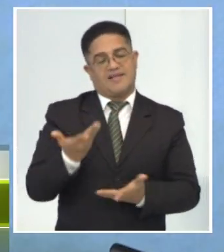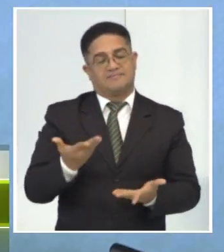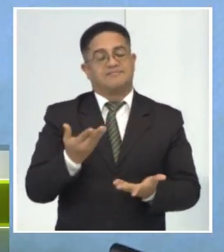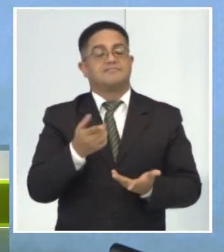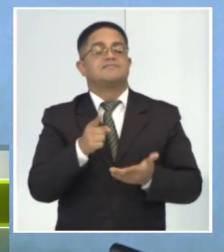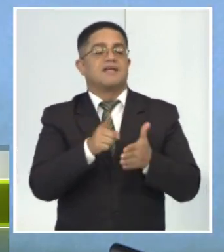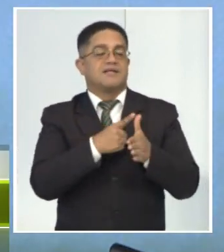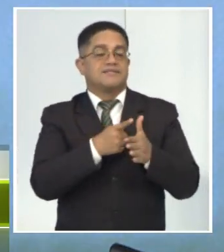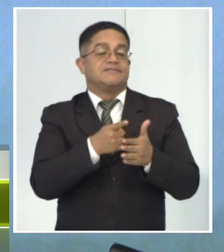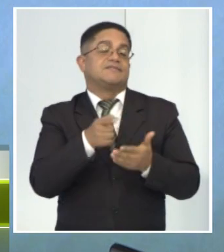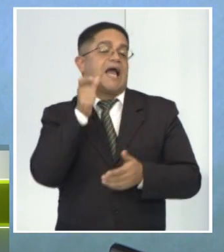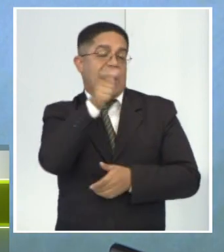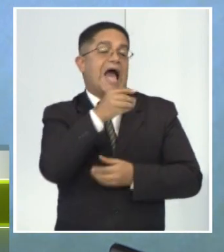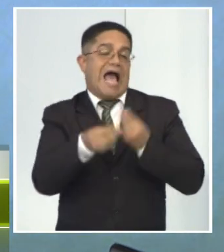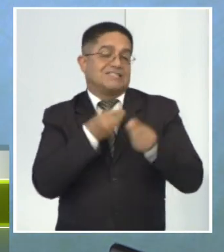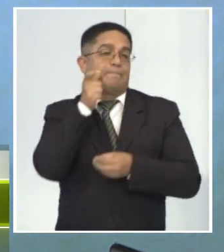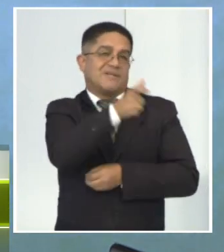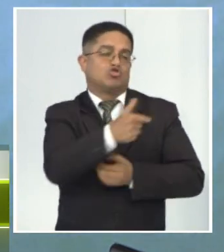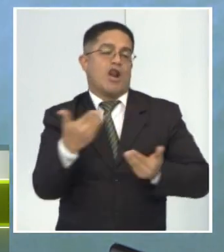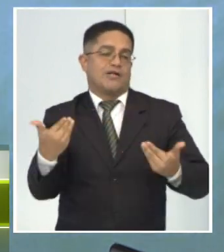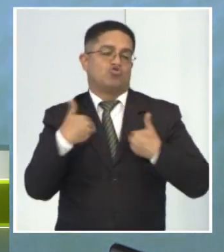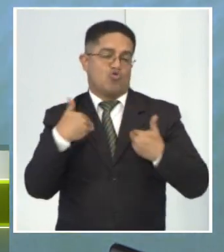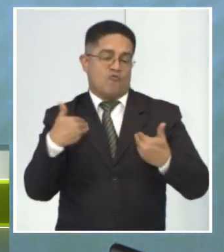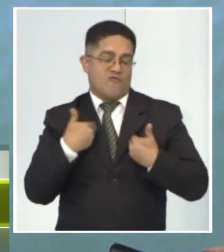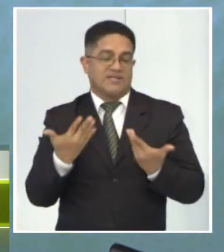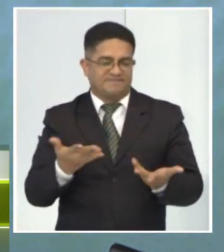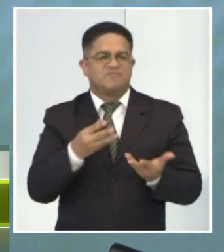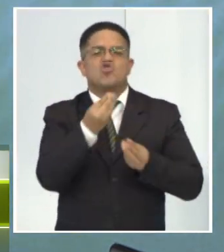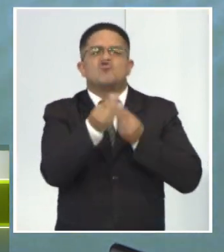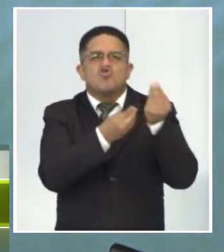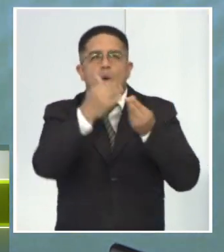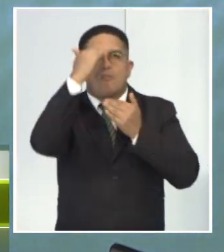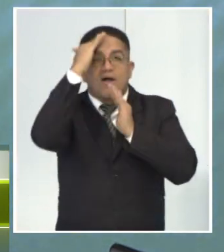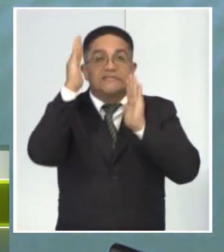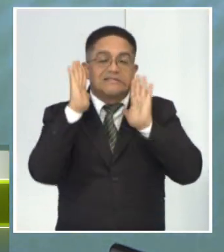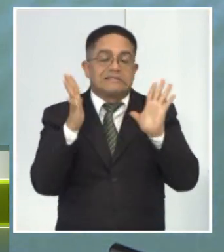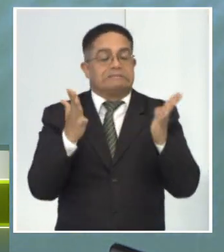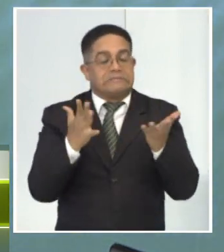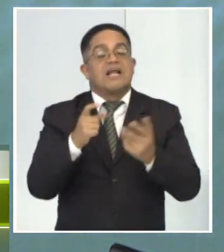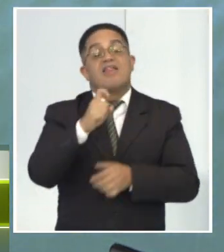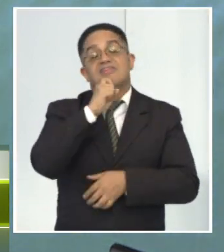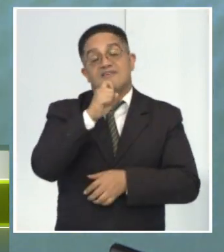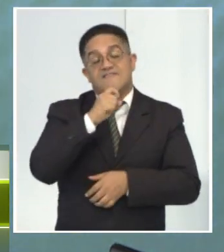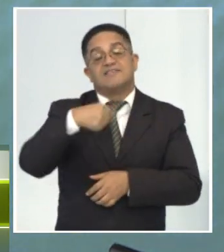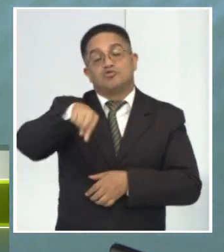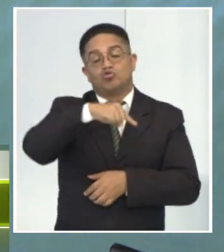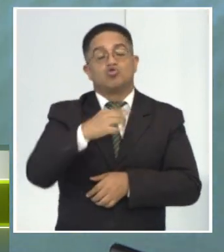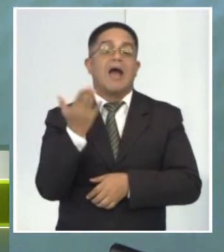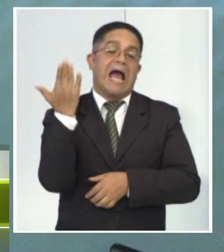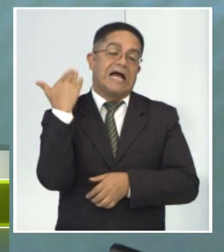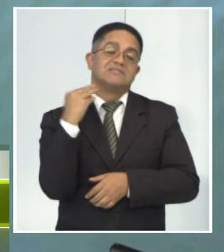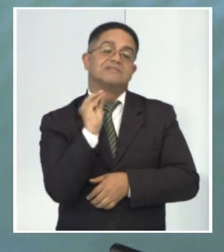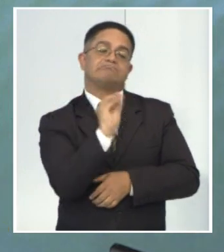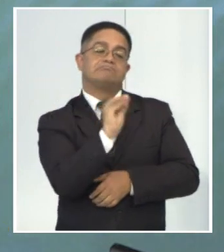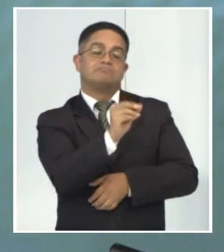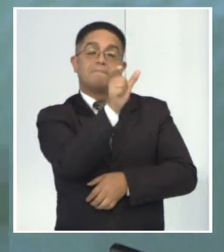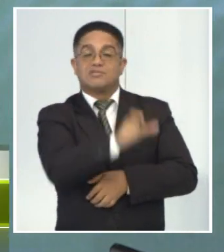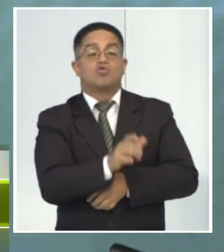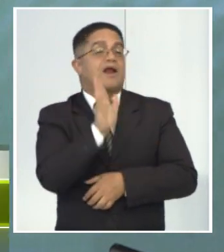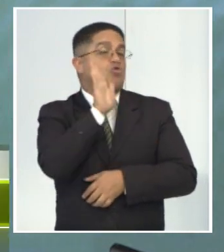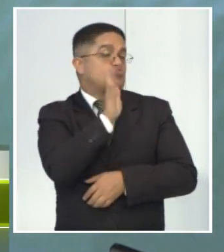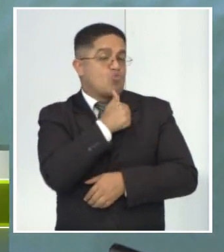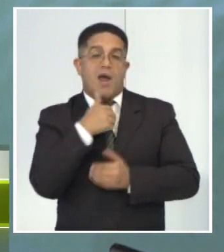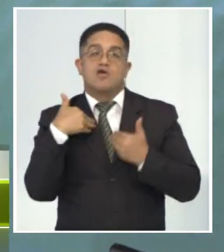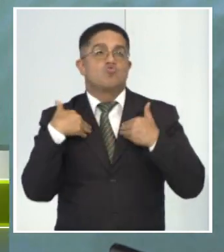tratarlo? ¿Cómo tratarlo? Es un gran dilema para los otorrinos. Mira, antes se le decía al paciente que no había cura,